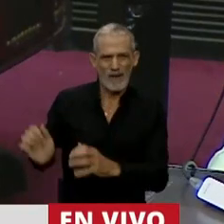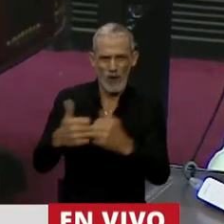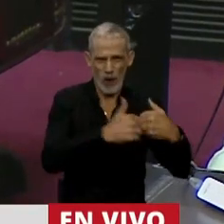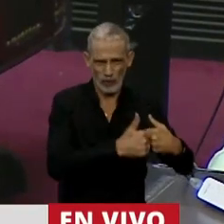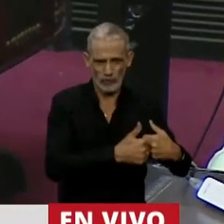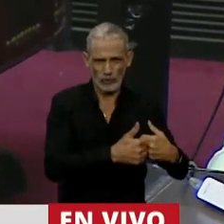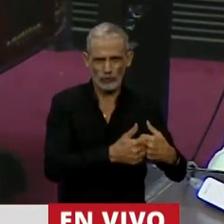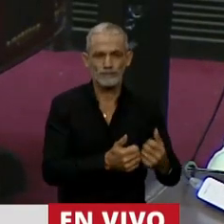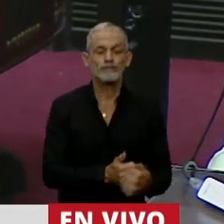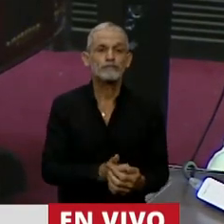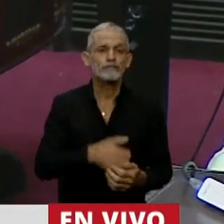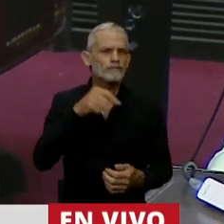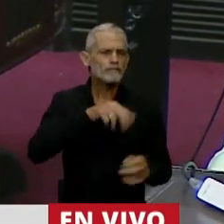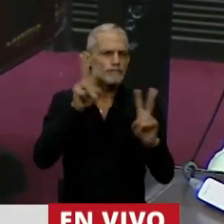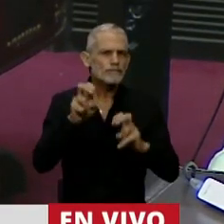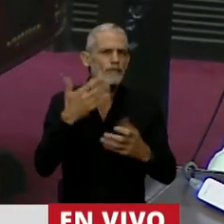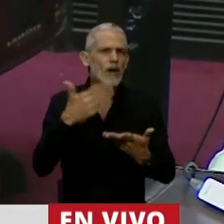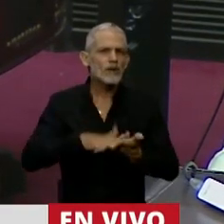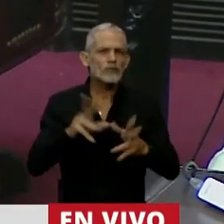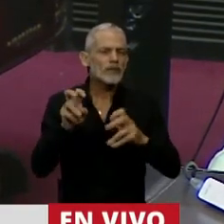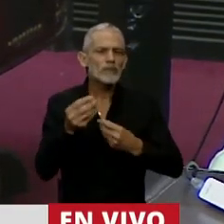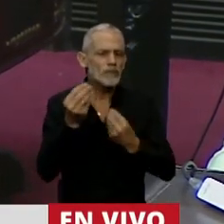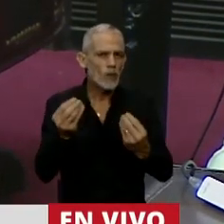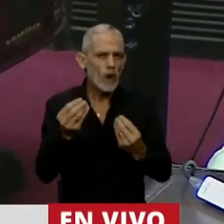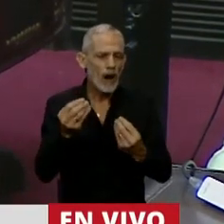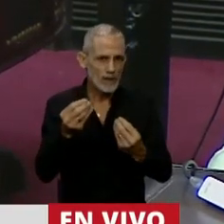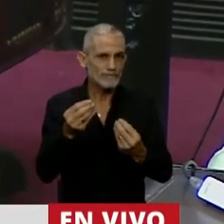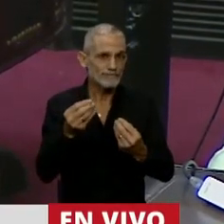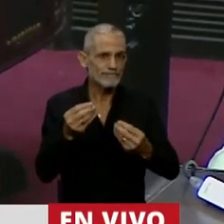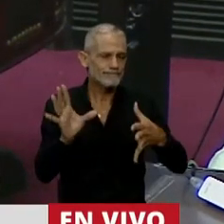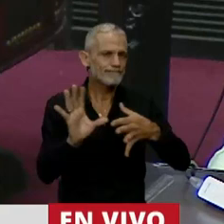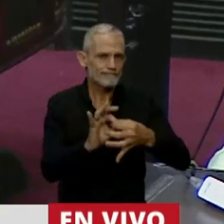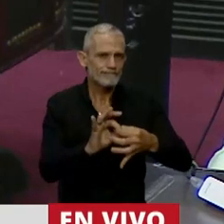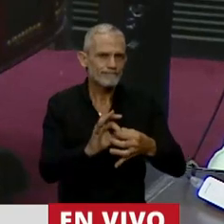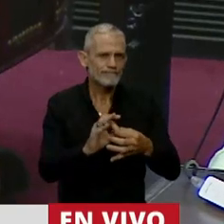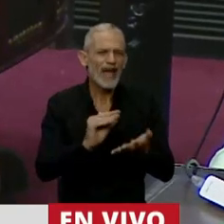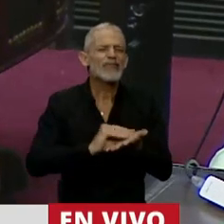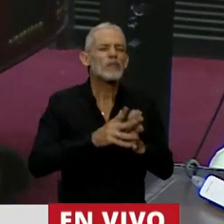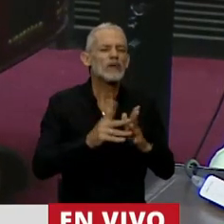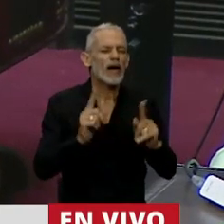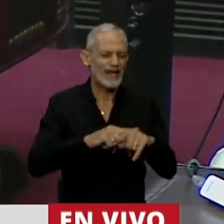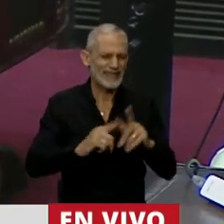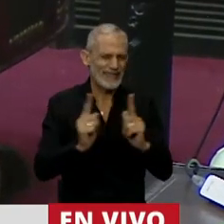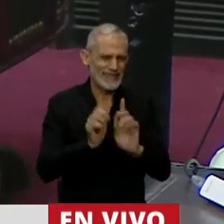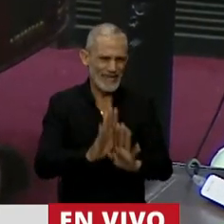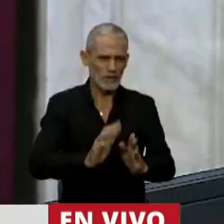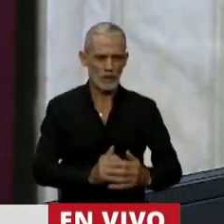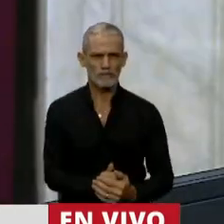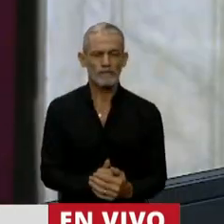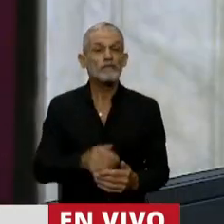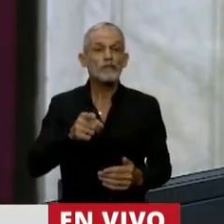Me voy a referir al tema más que tiene que ver con... Diputada Gailar vaya redondeando que